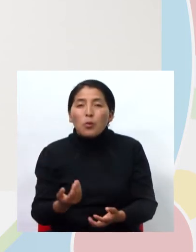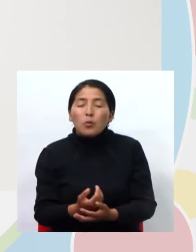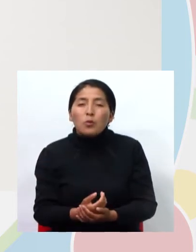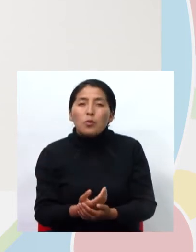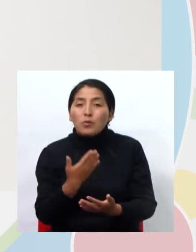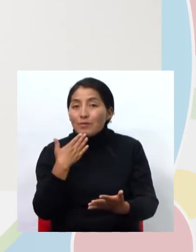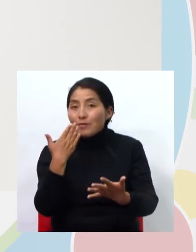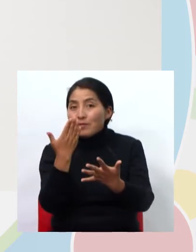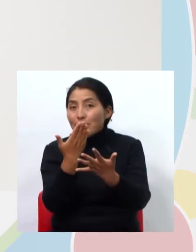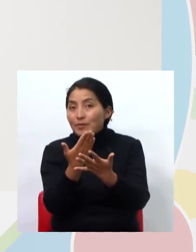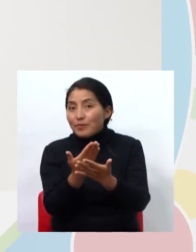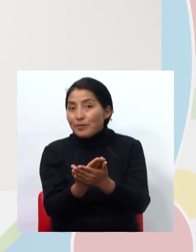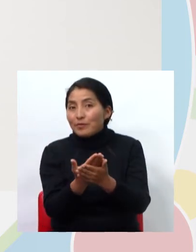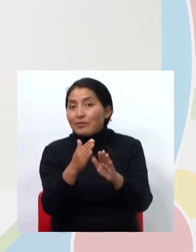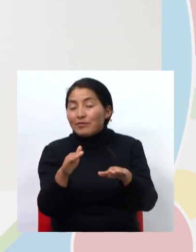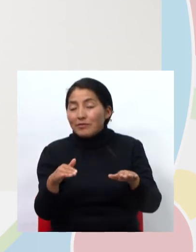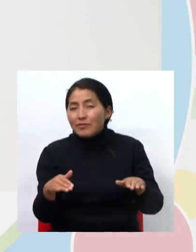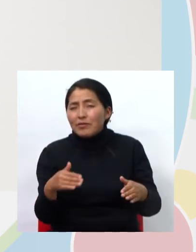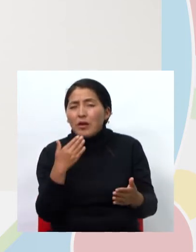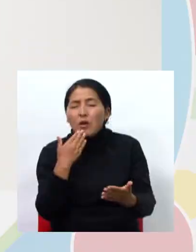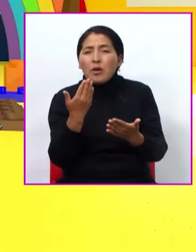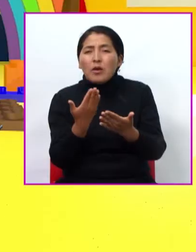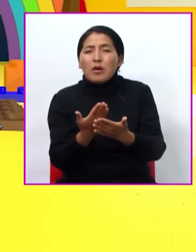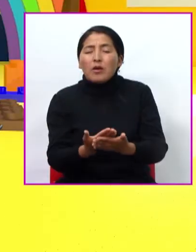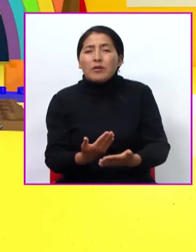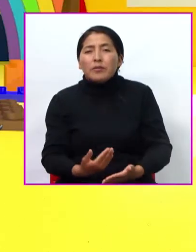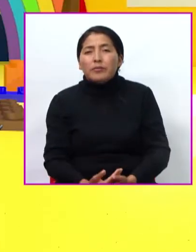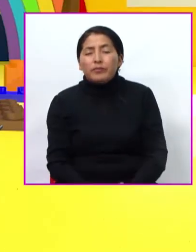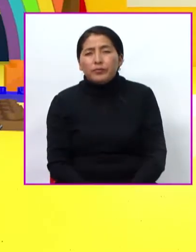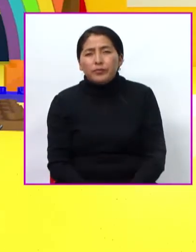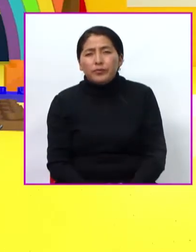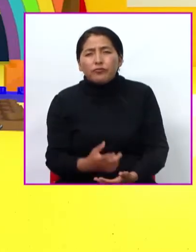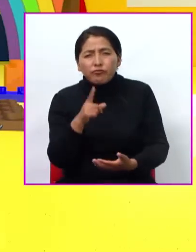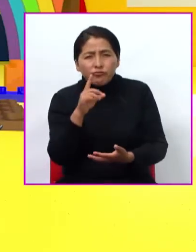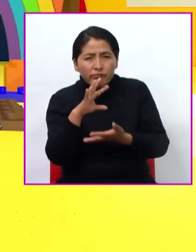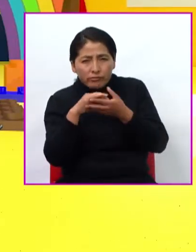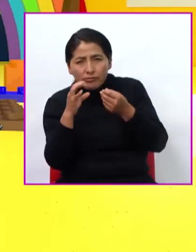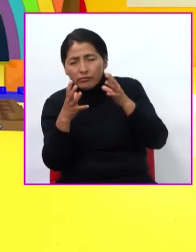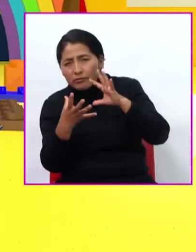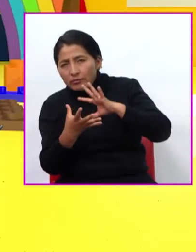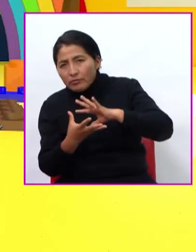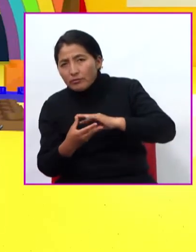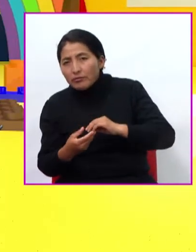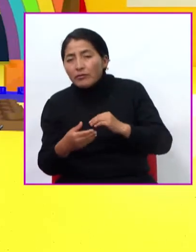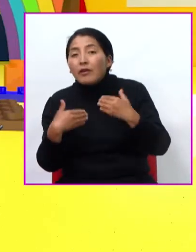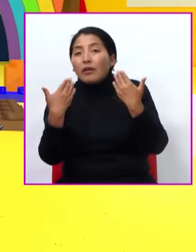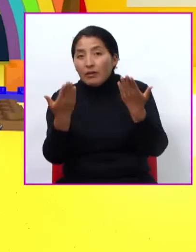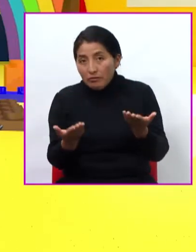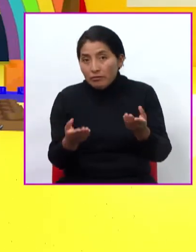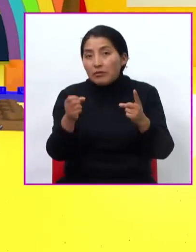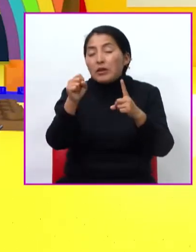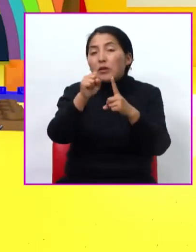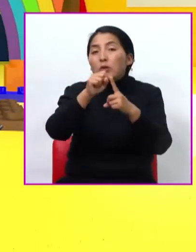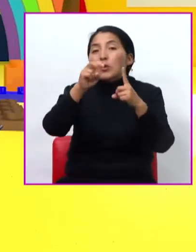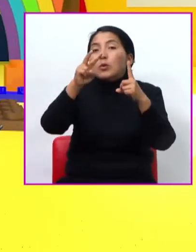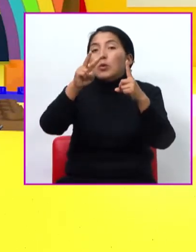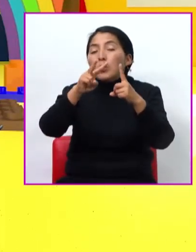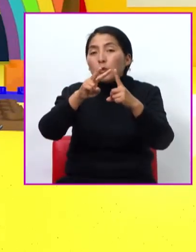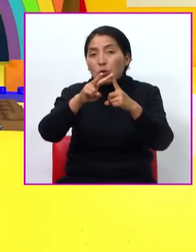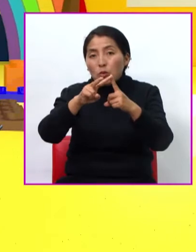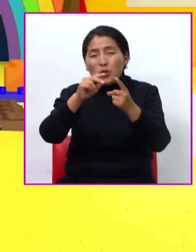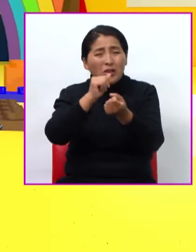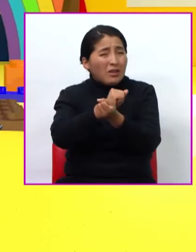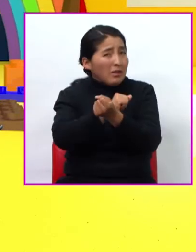Muy bien, niños, lo han hecho muy bien. ¿Les cuento algo? Hay sustantivos que cambian